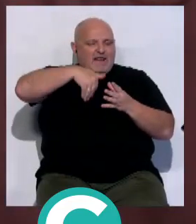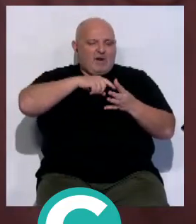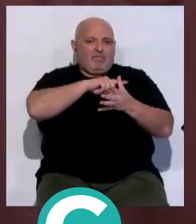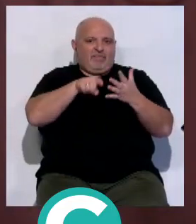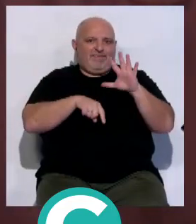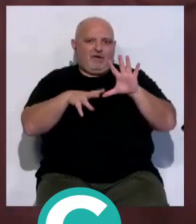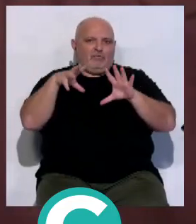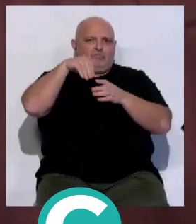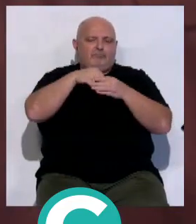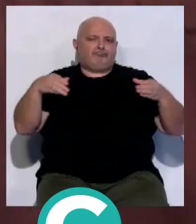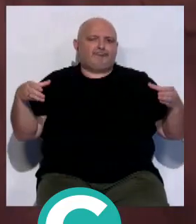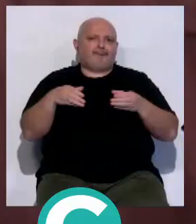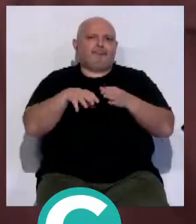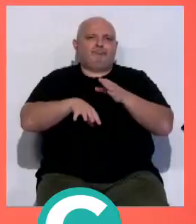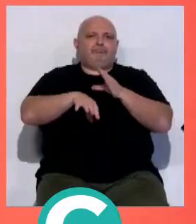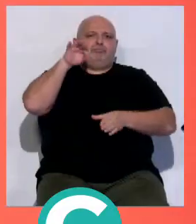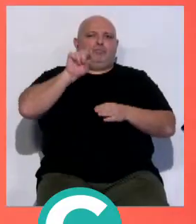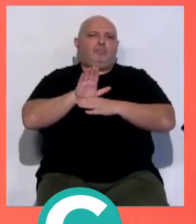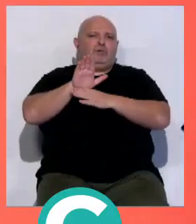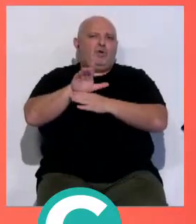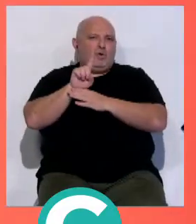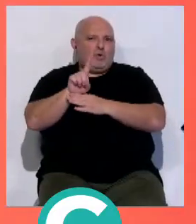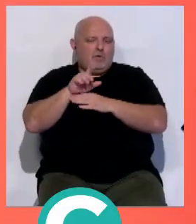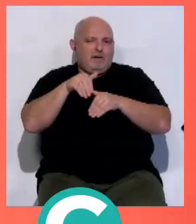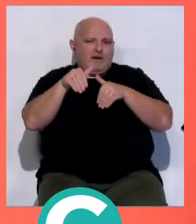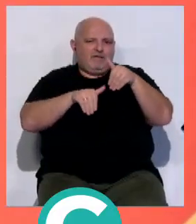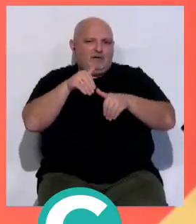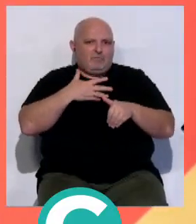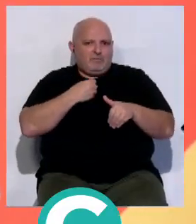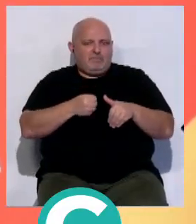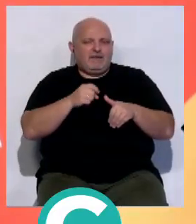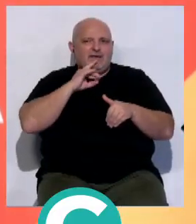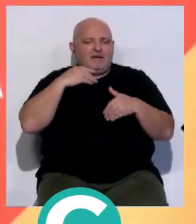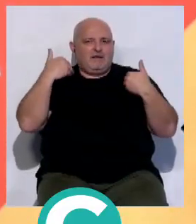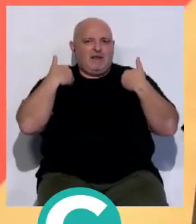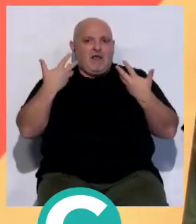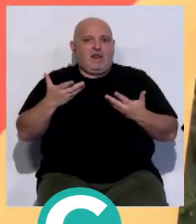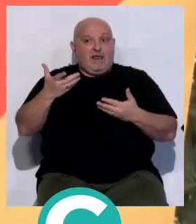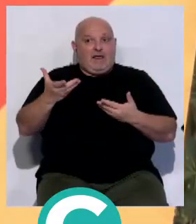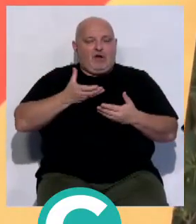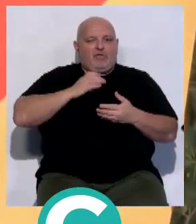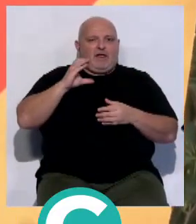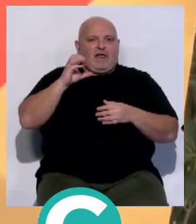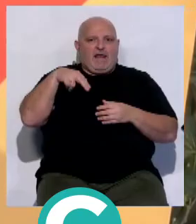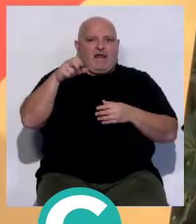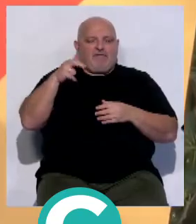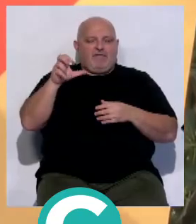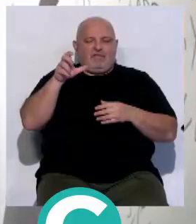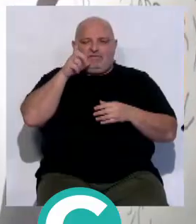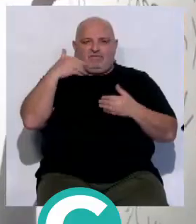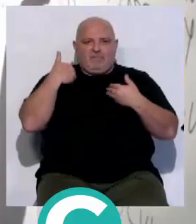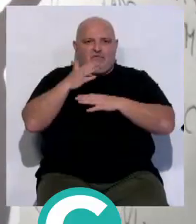ha presentado su lista de personas candidatas para los próximos comicios municipales, que encabeza la actual edil de Asuntos Sociales, Elena